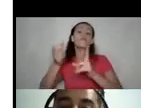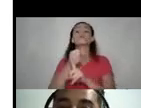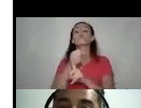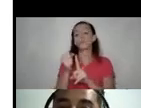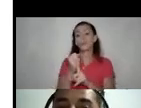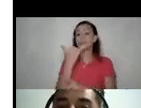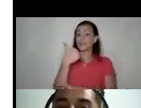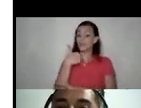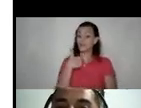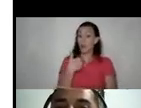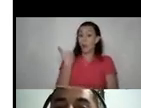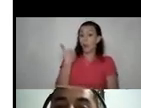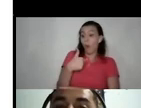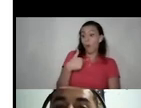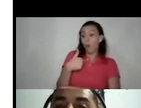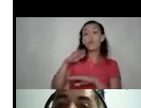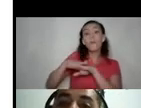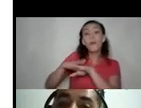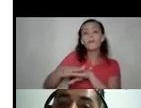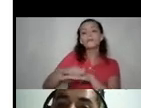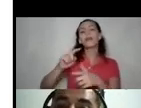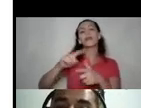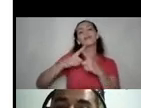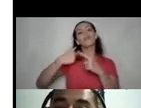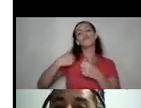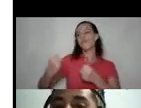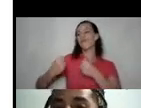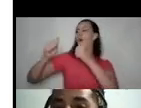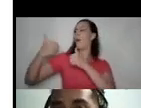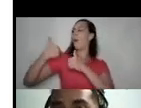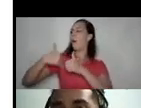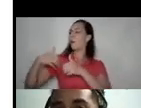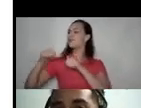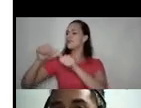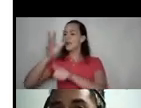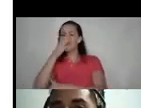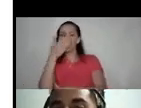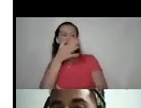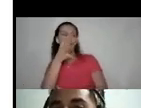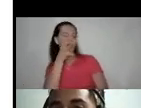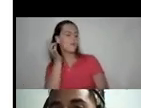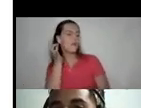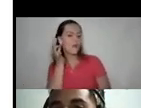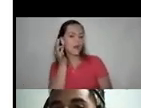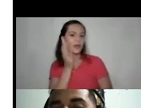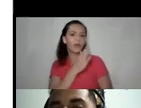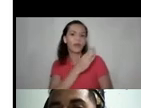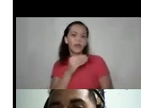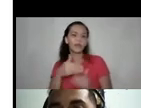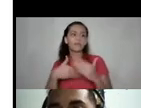si yo como hombre las permito estoy dándole fuerza a otro hombre a que se burle de las mujeres y que de pronto vaya